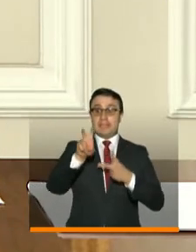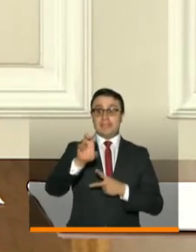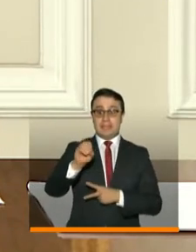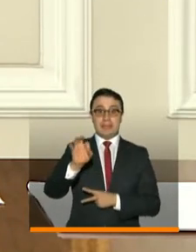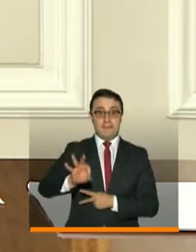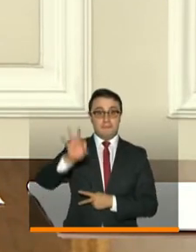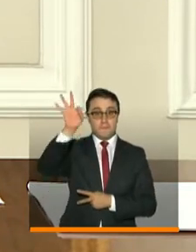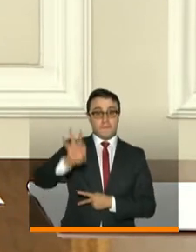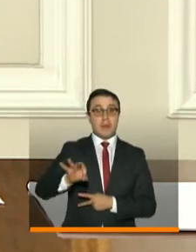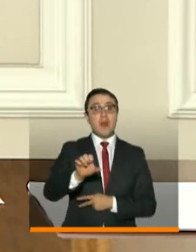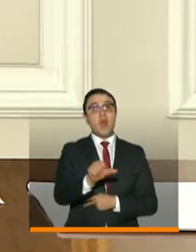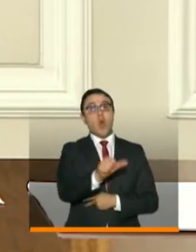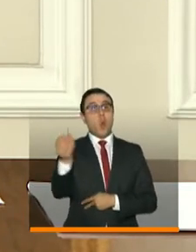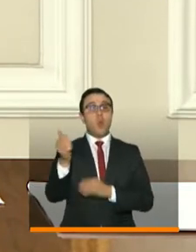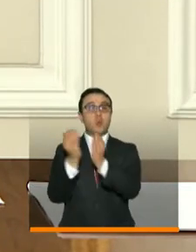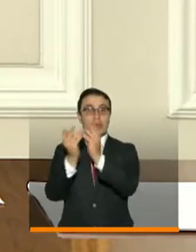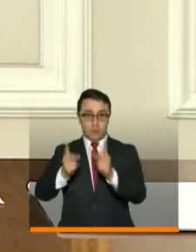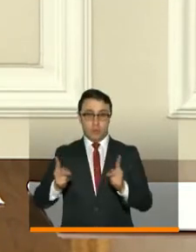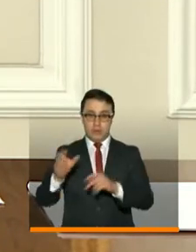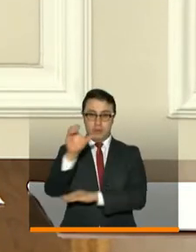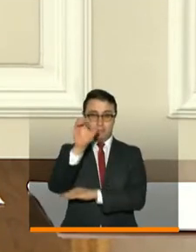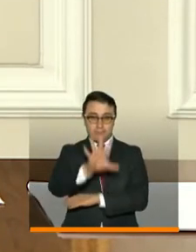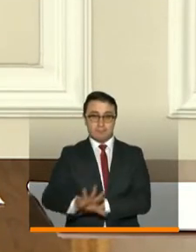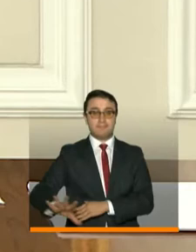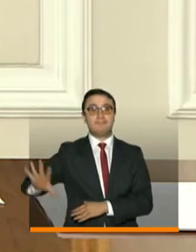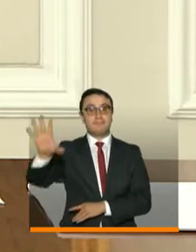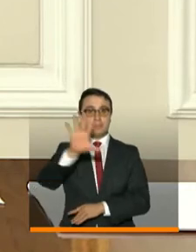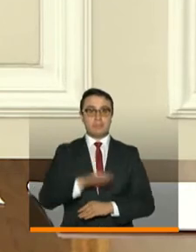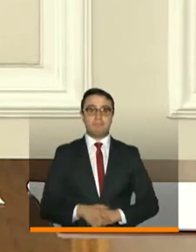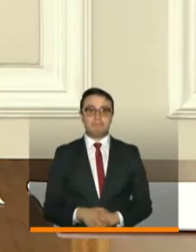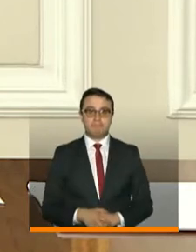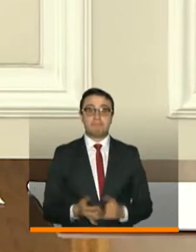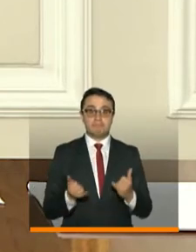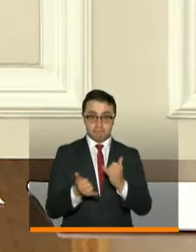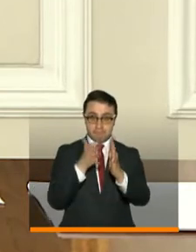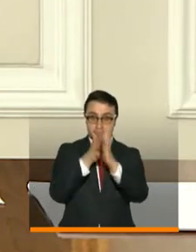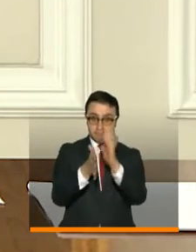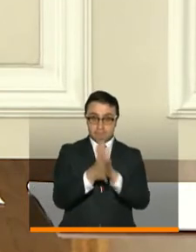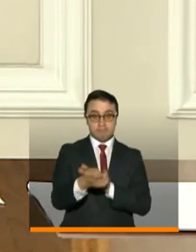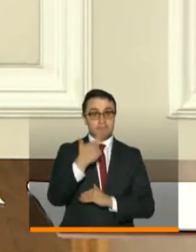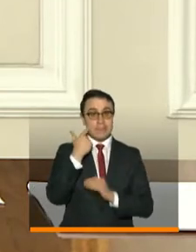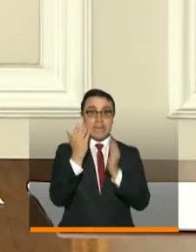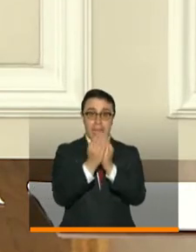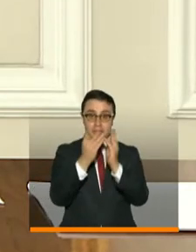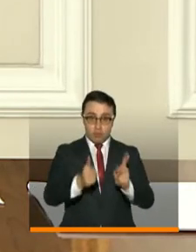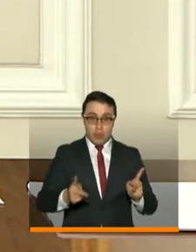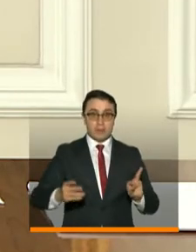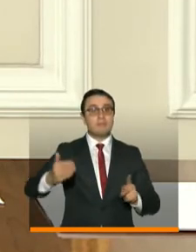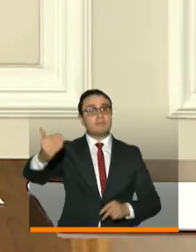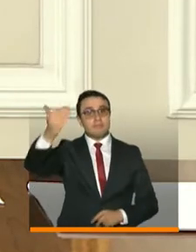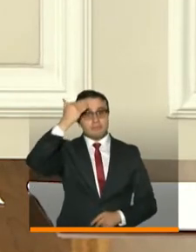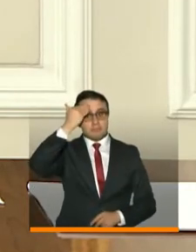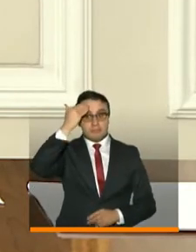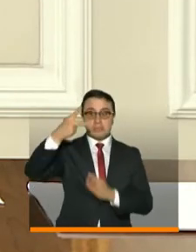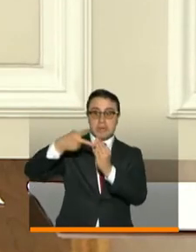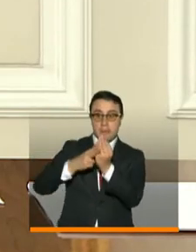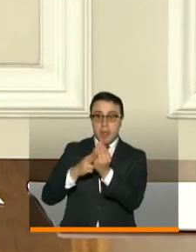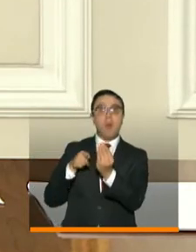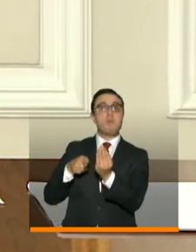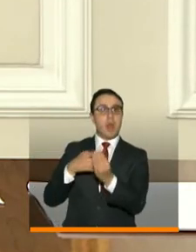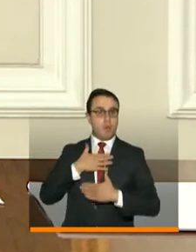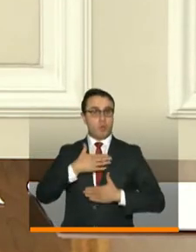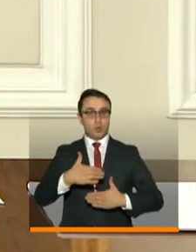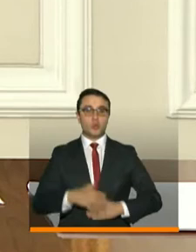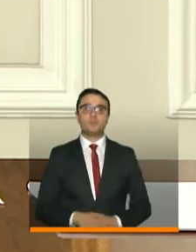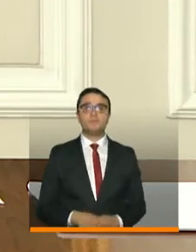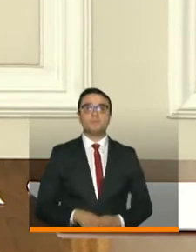también para otros estudiantes en el país. Este también es un mensaje para que los estudiantes sepan que esta herramienta está disponible. Y lo